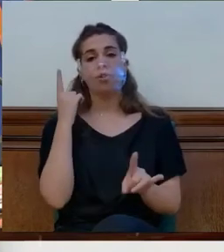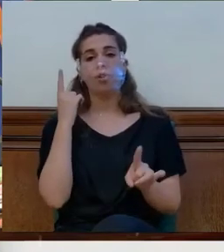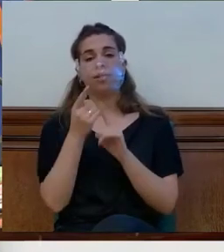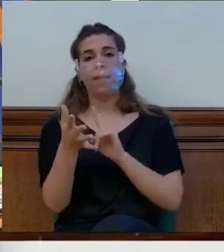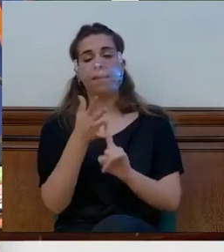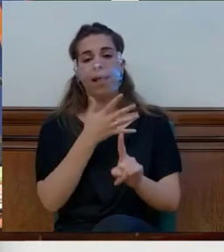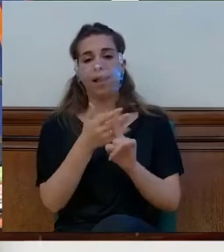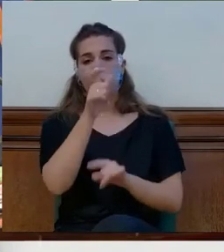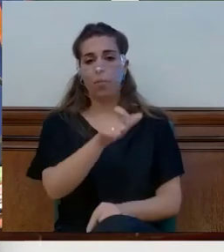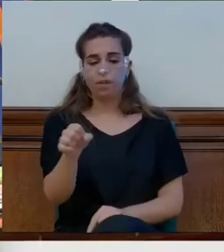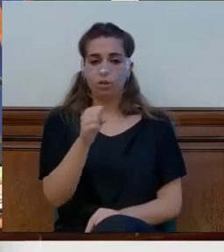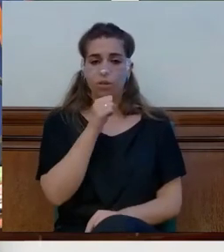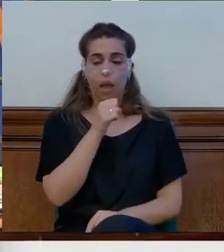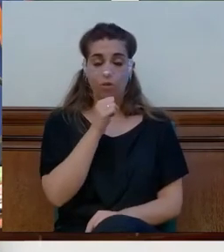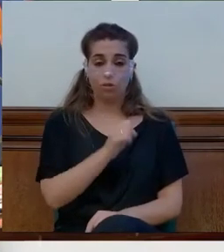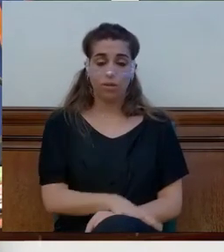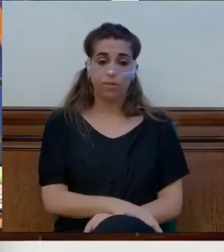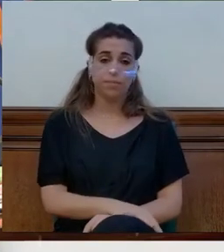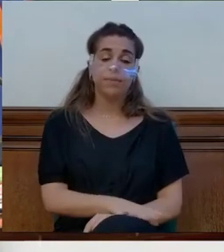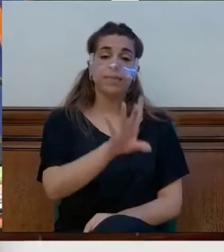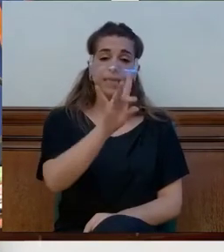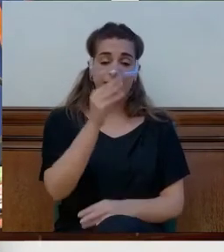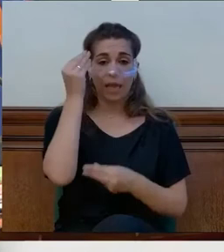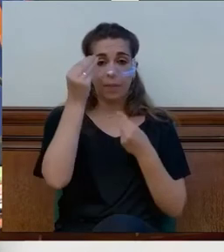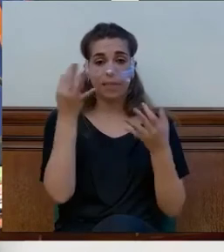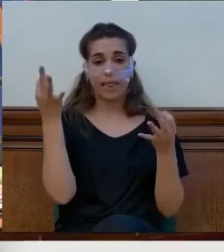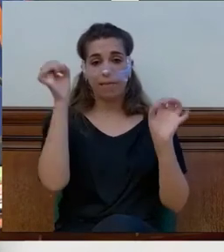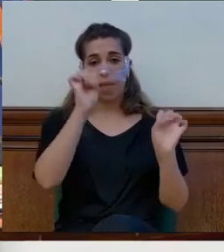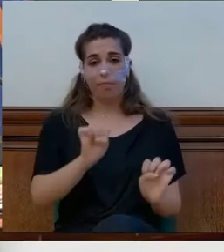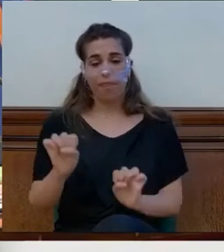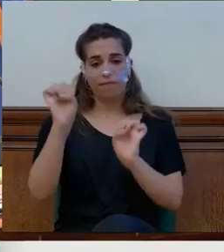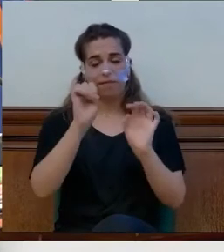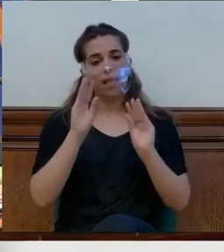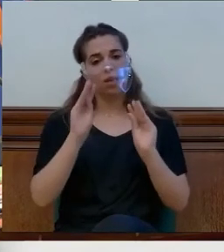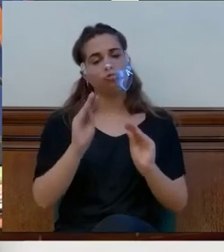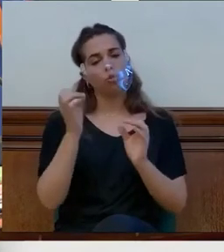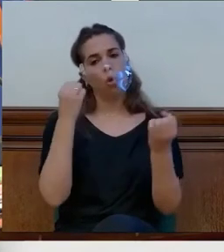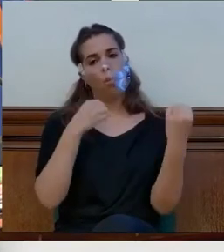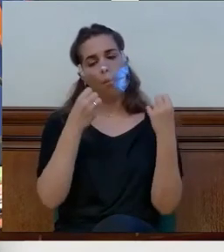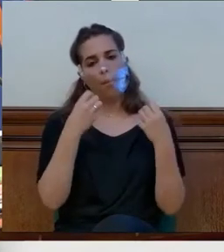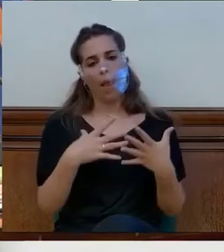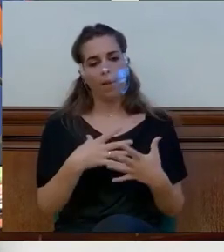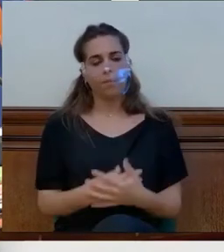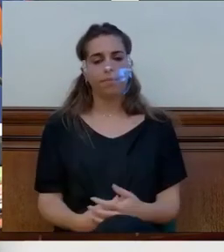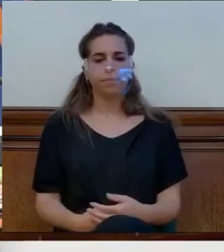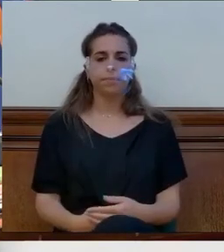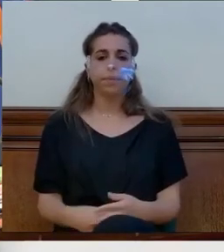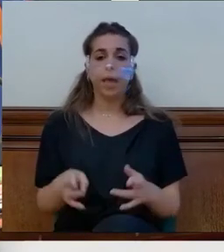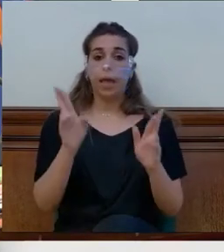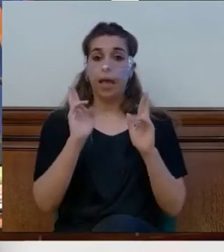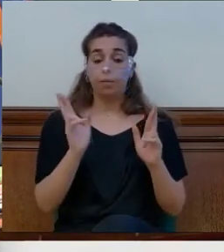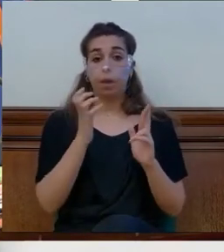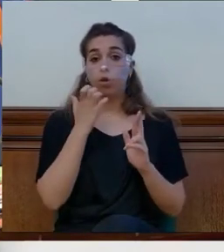Y sí se cree que haya que defender su buen trato. Esperemos que si sale adelante no se